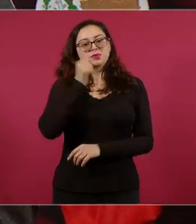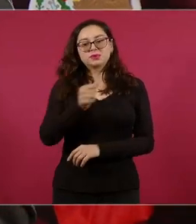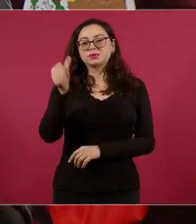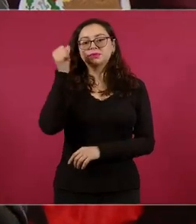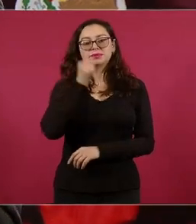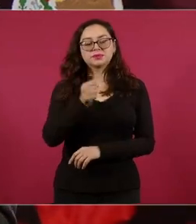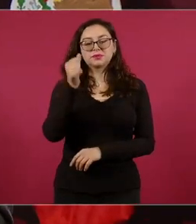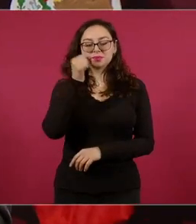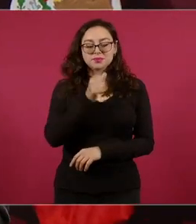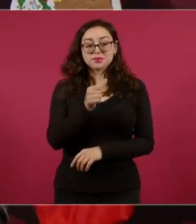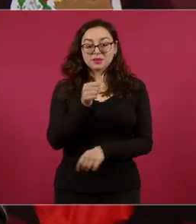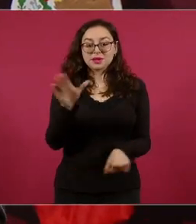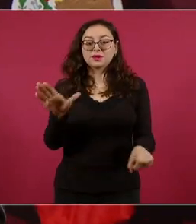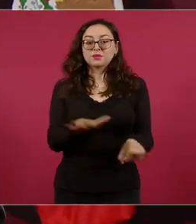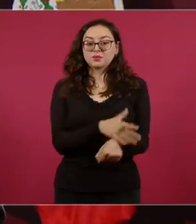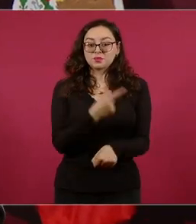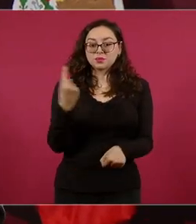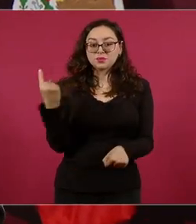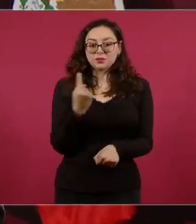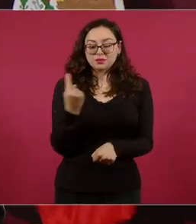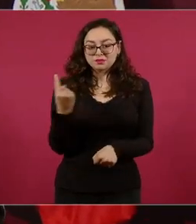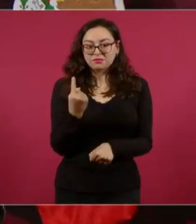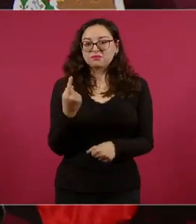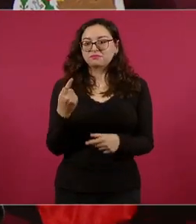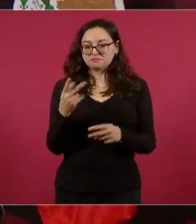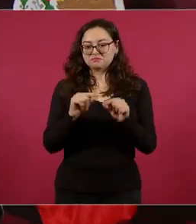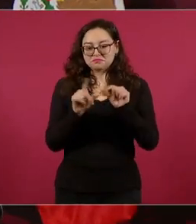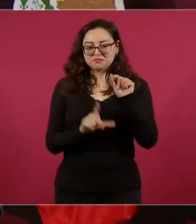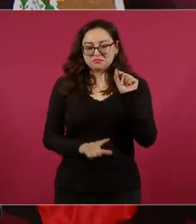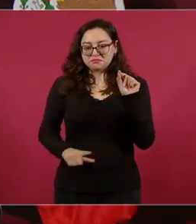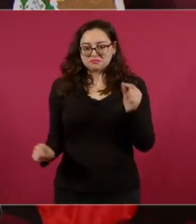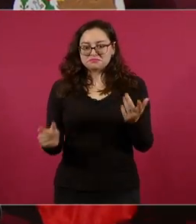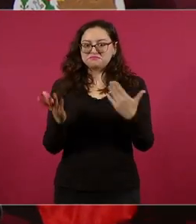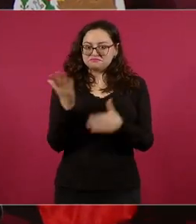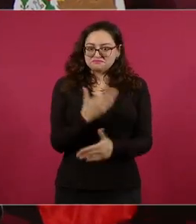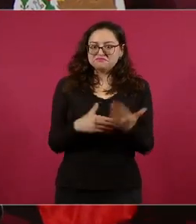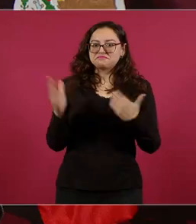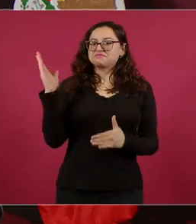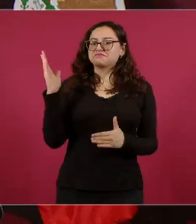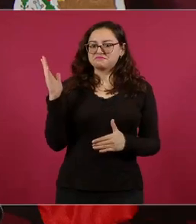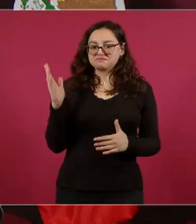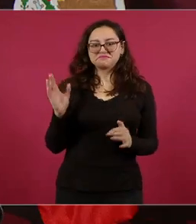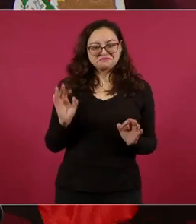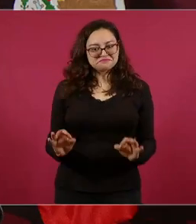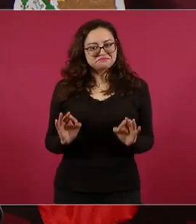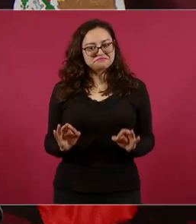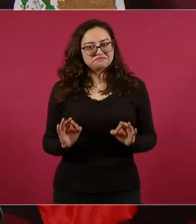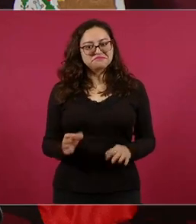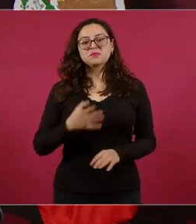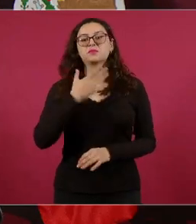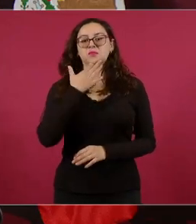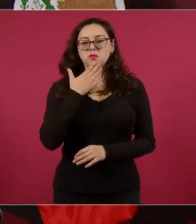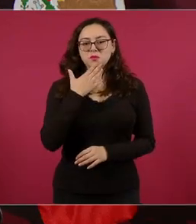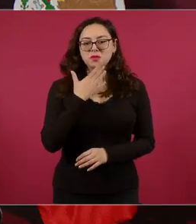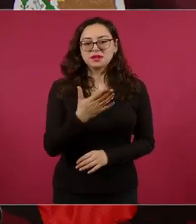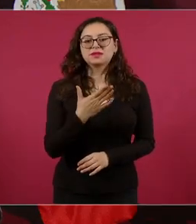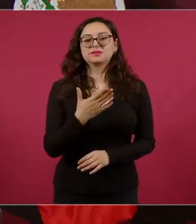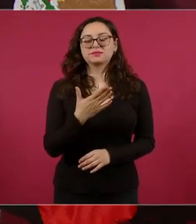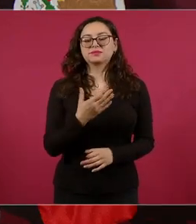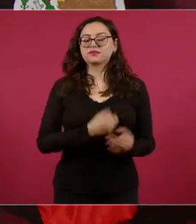está en un buen momento, todos los mexicanos están